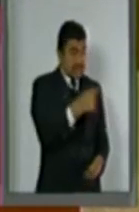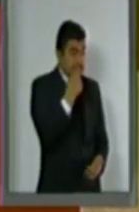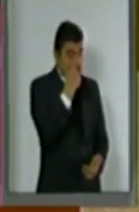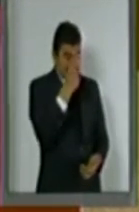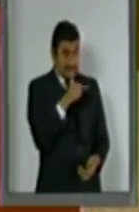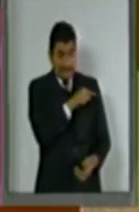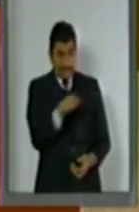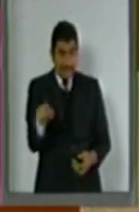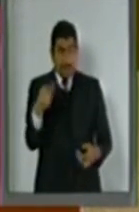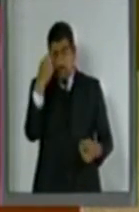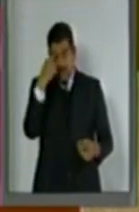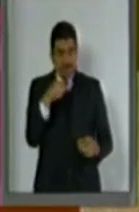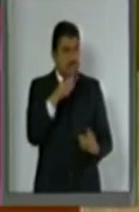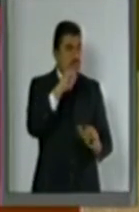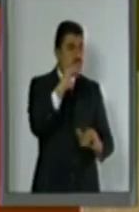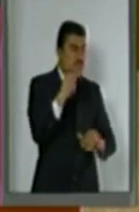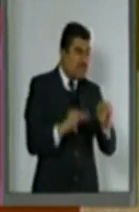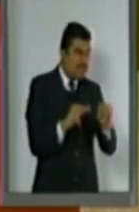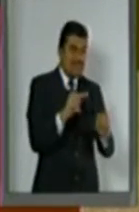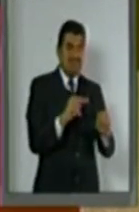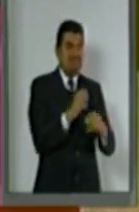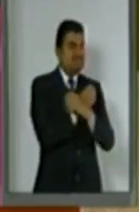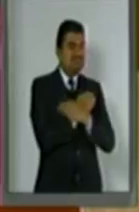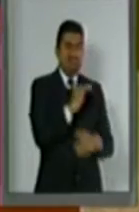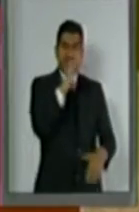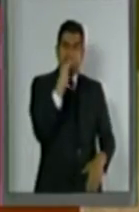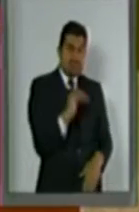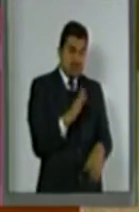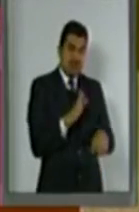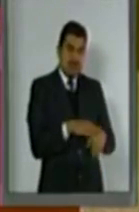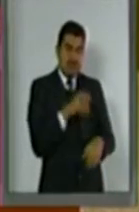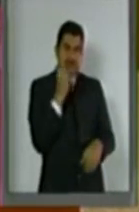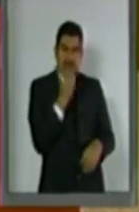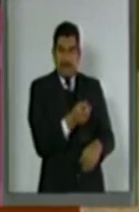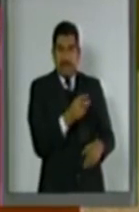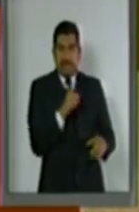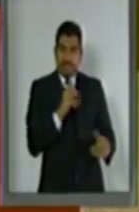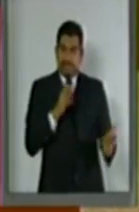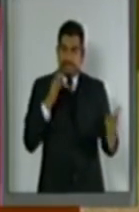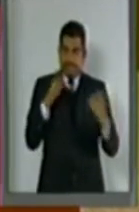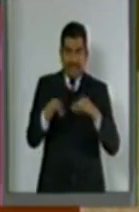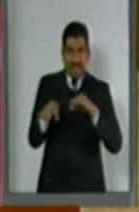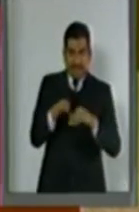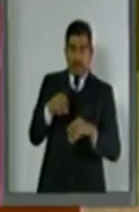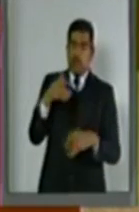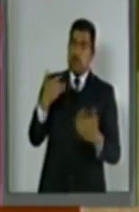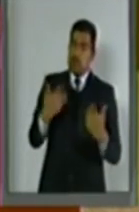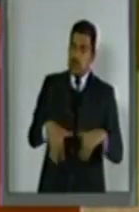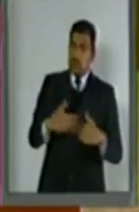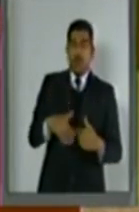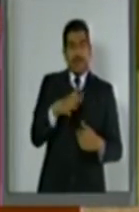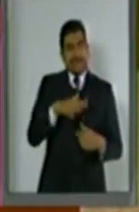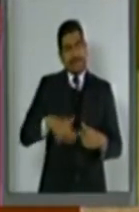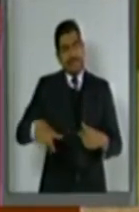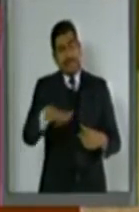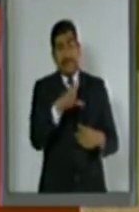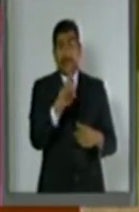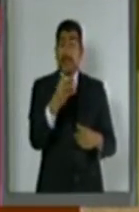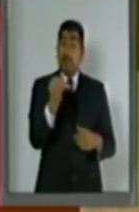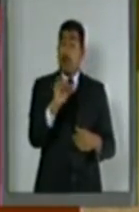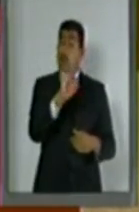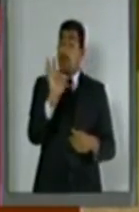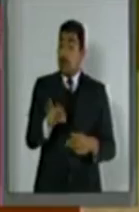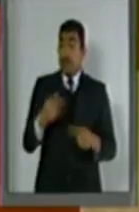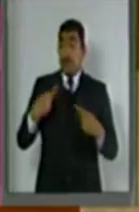de baja cualificación. Asimismo, en términos de su ocupación, diríamos que de manera general, 39 son